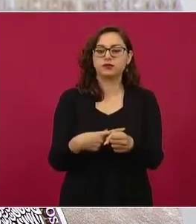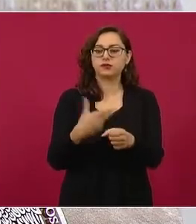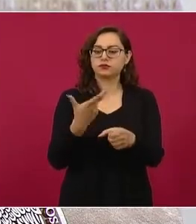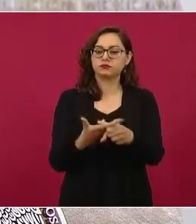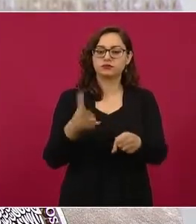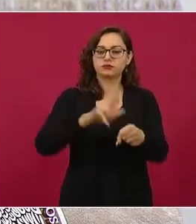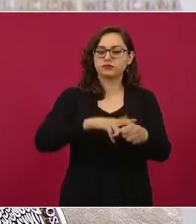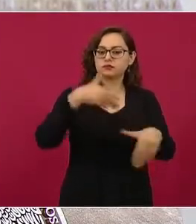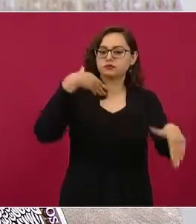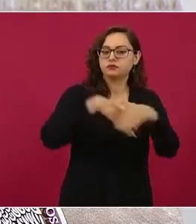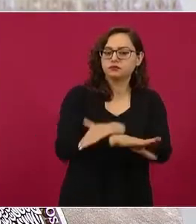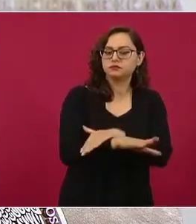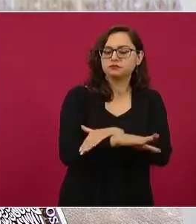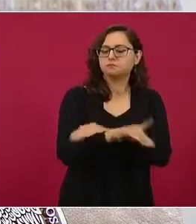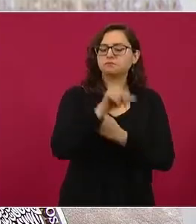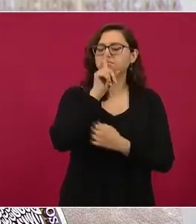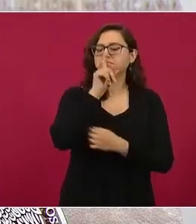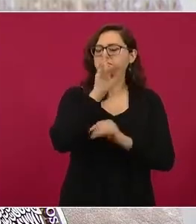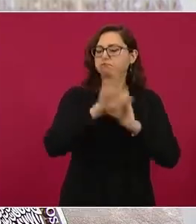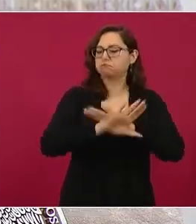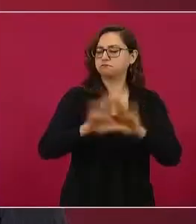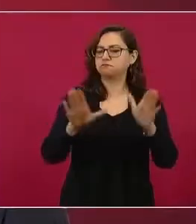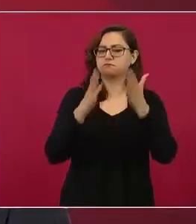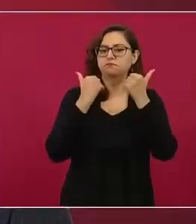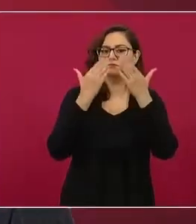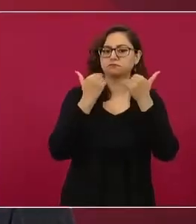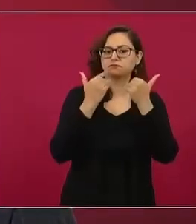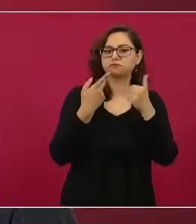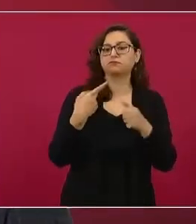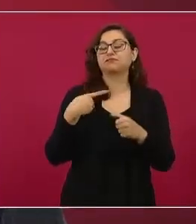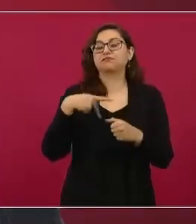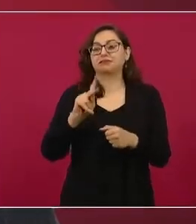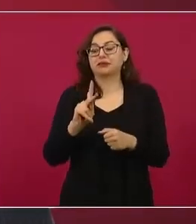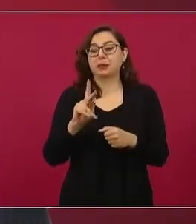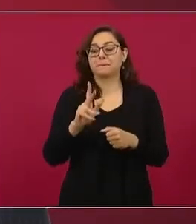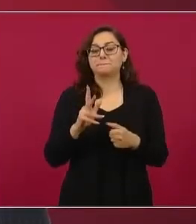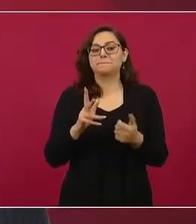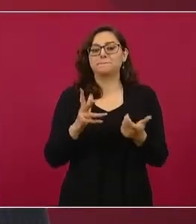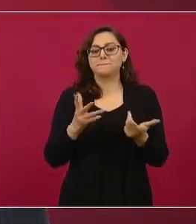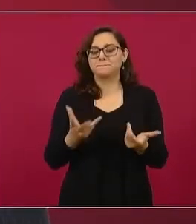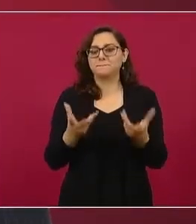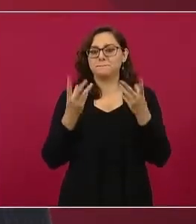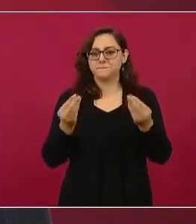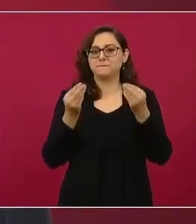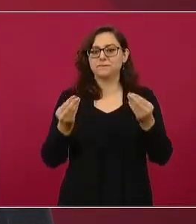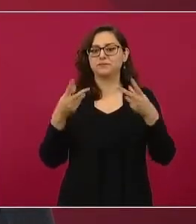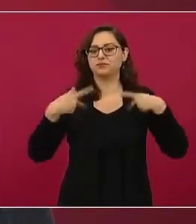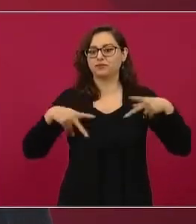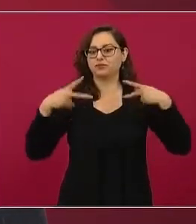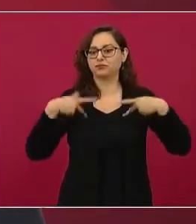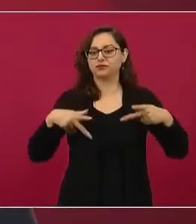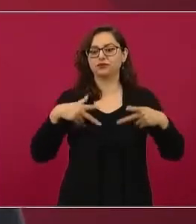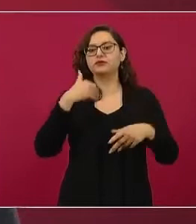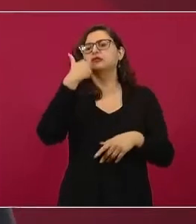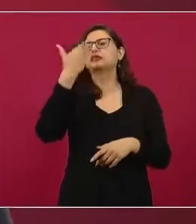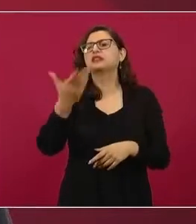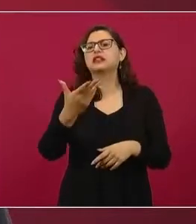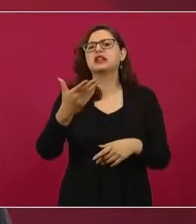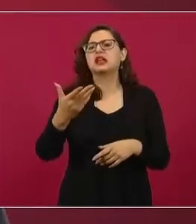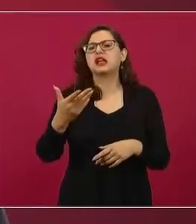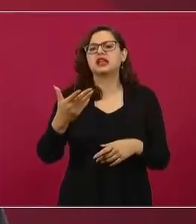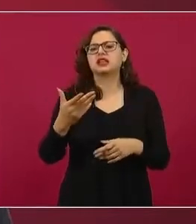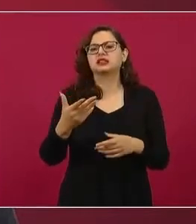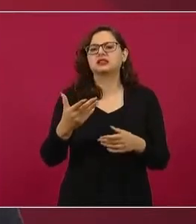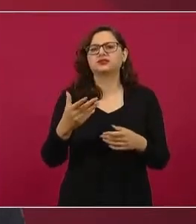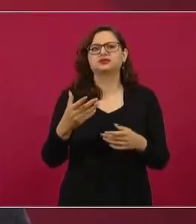hospitales, sino es la llegada más copiosa de personas a demandar consultas en consulta externa o incluso en servicios